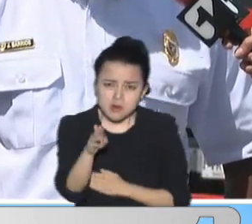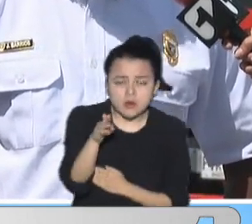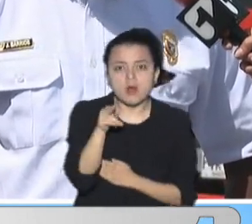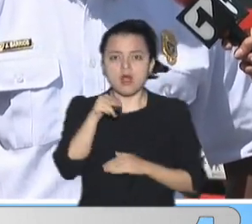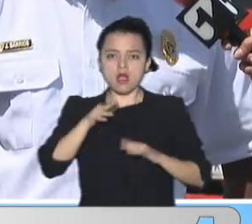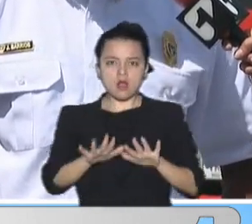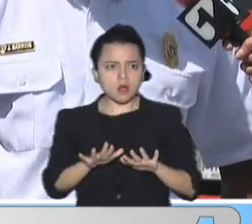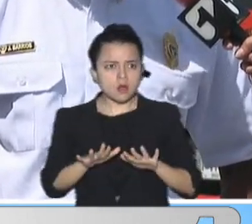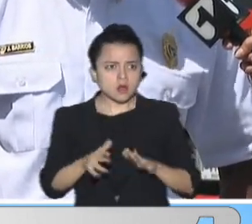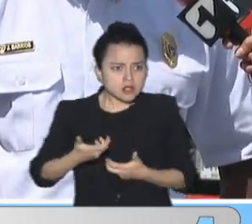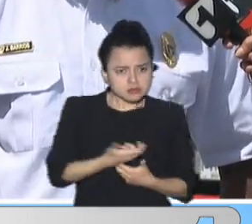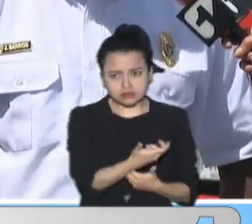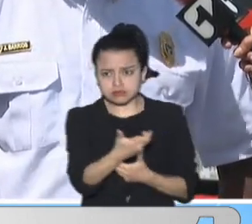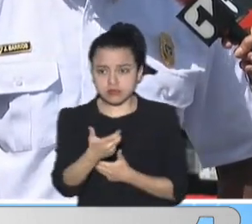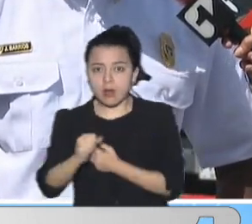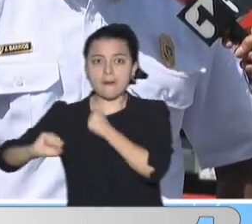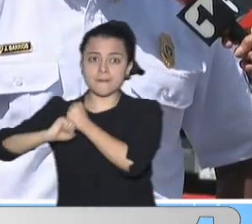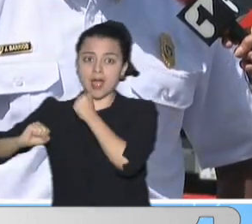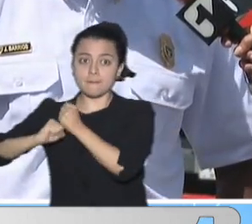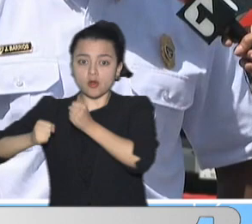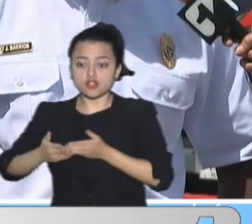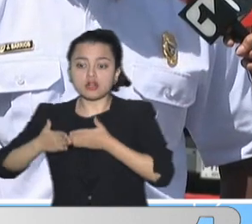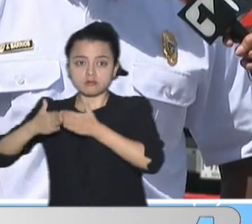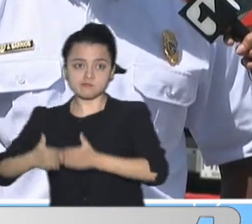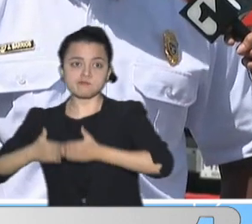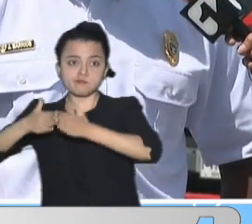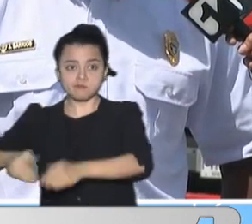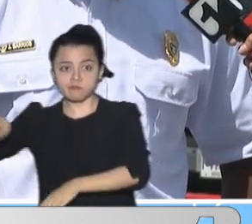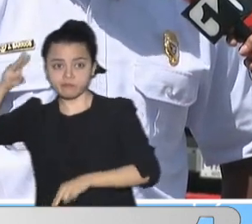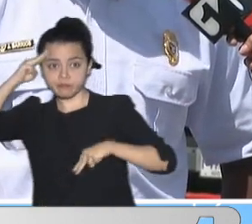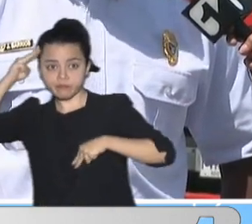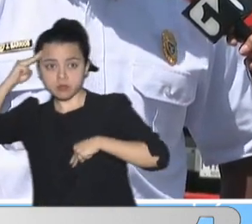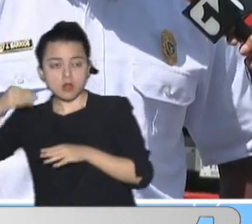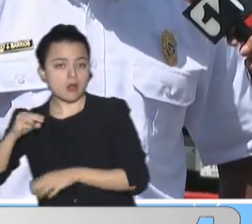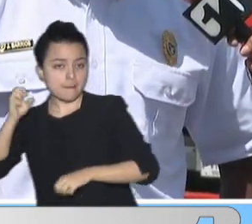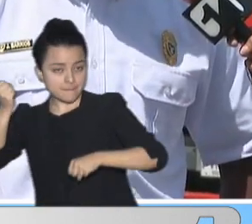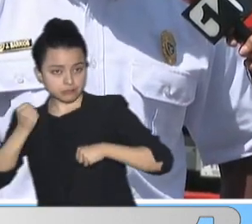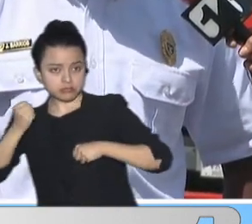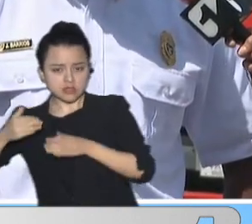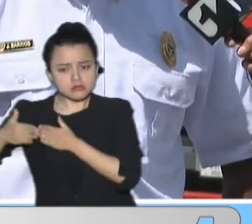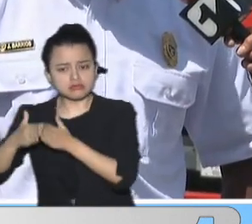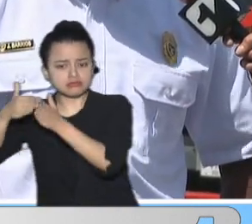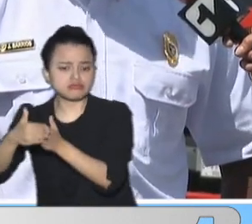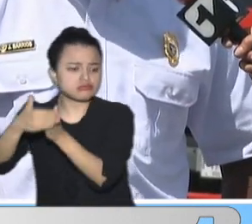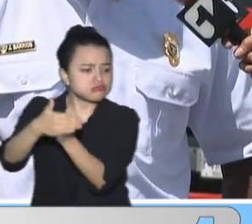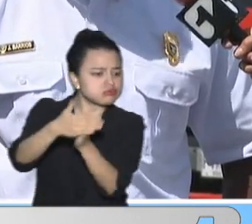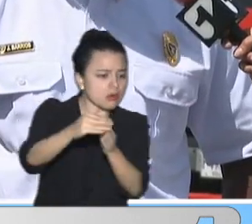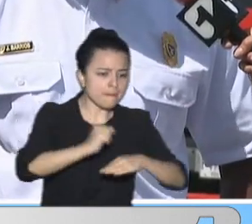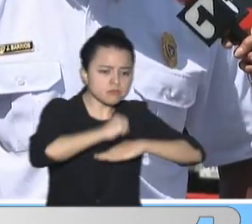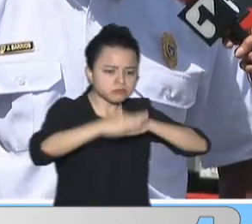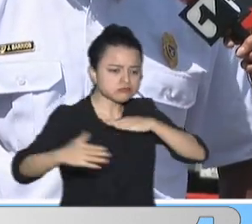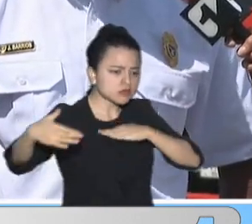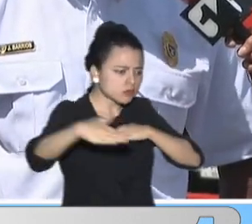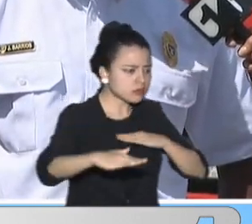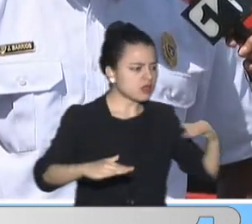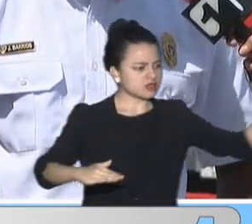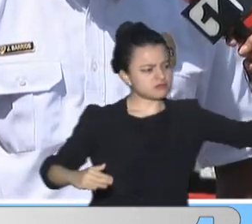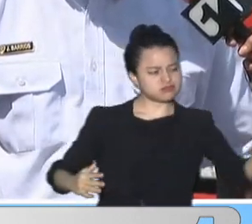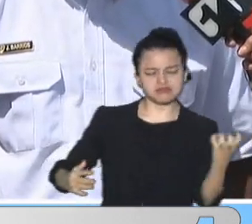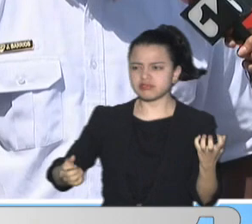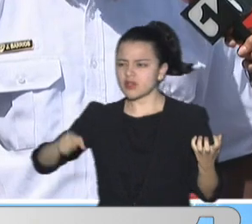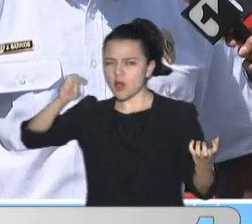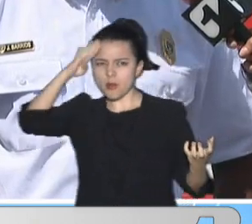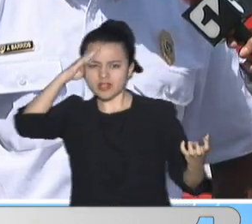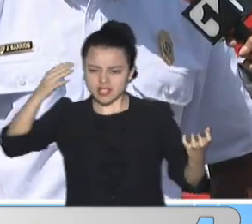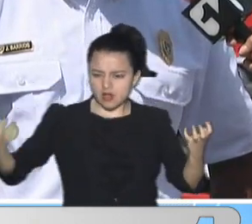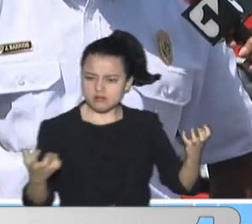colaboración De la Armada Nacional Que llegó en lanchas También La colaboración De los nativos De Policía Nacional Defensa Civil Cruz